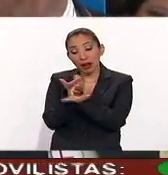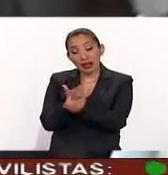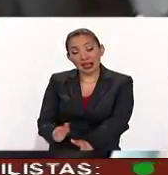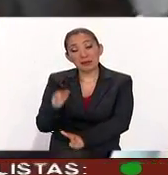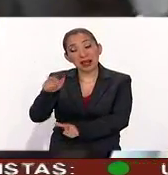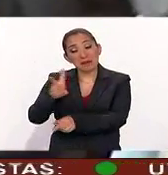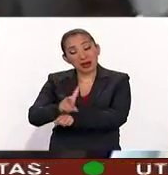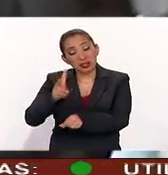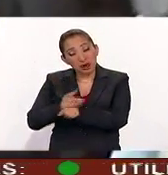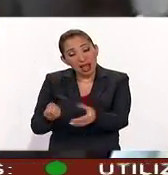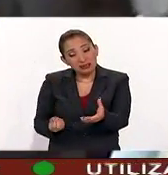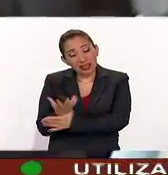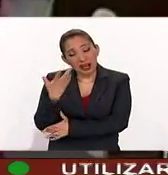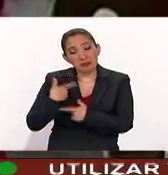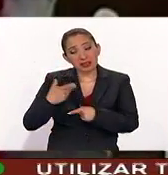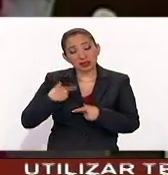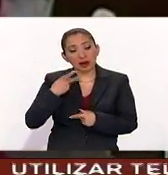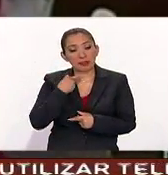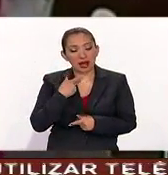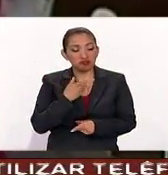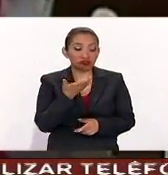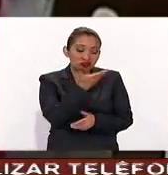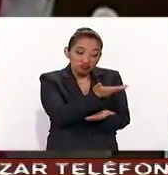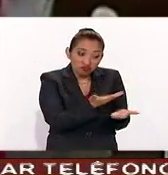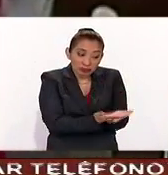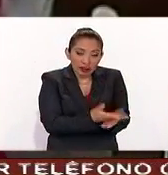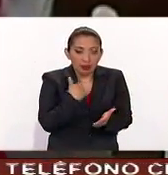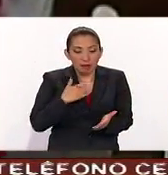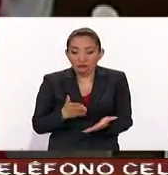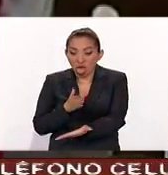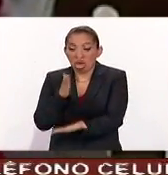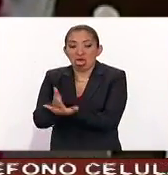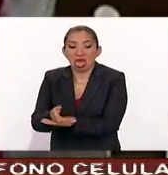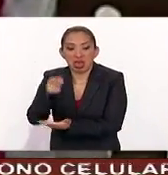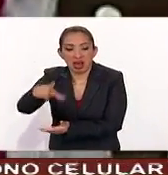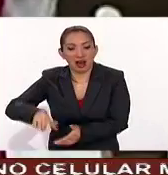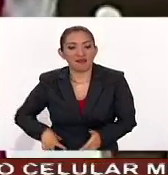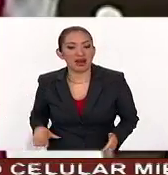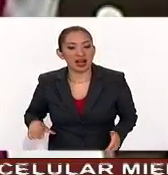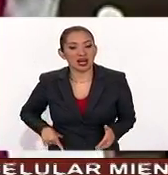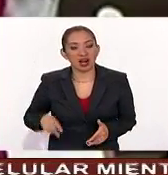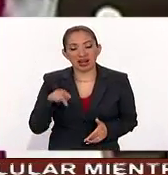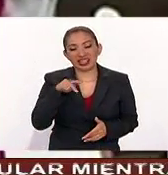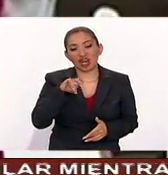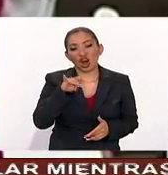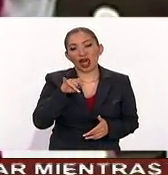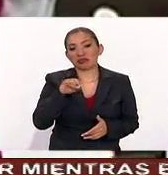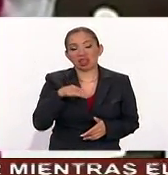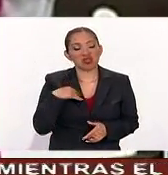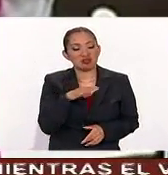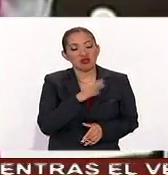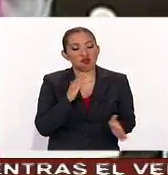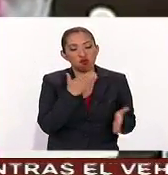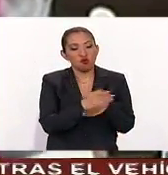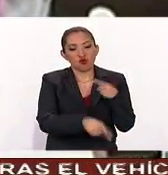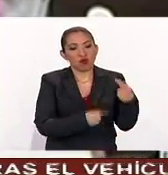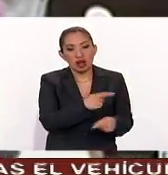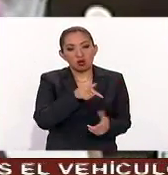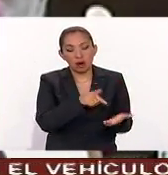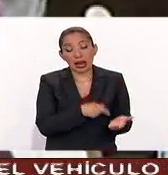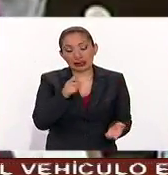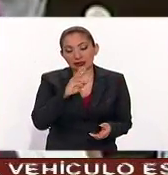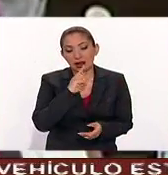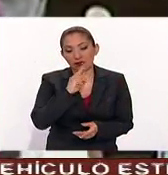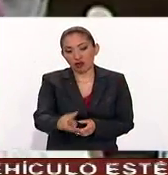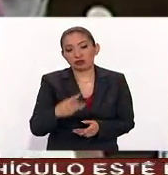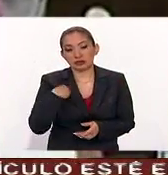políticos en Venezuela. La solicitud fue considerada como una injerencia por parte del gobierno de Nicolás Maduro que no asistió al encuentro. Esta es